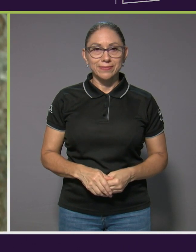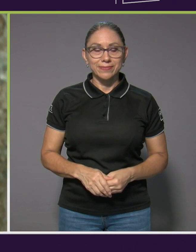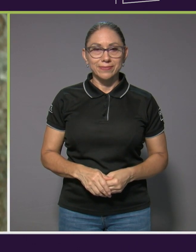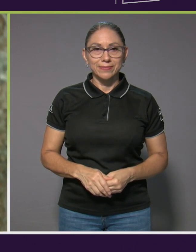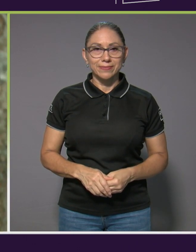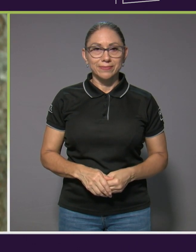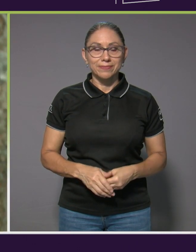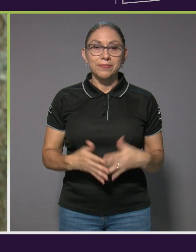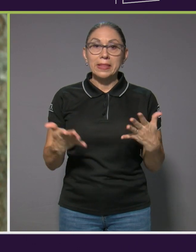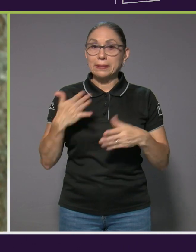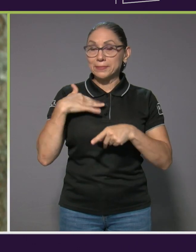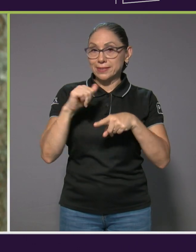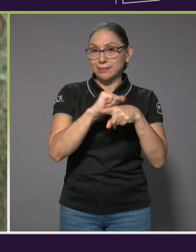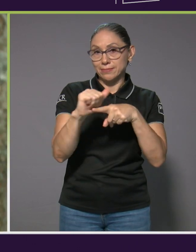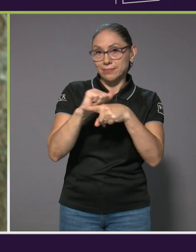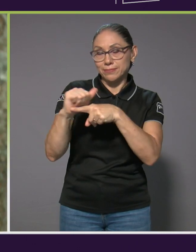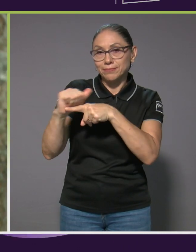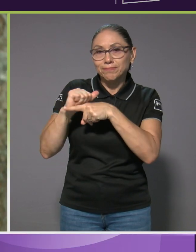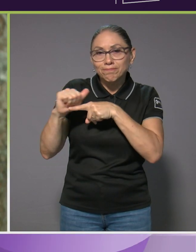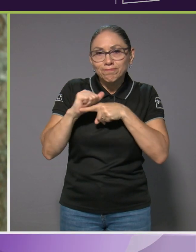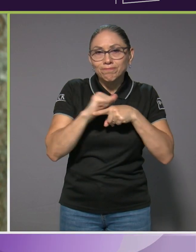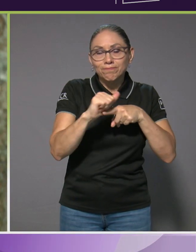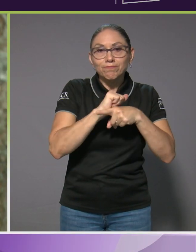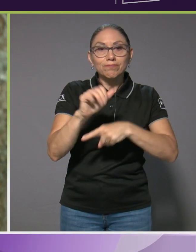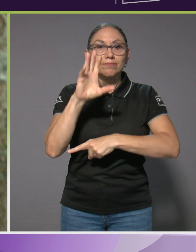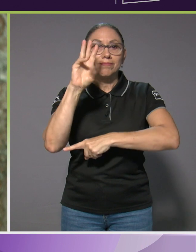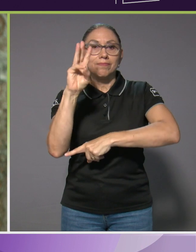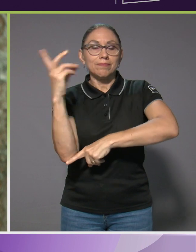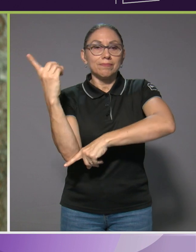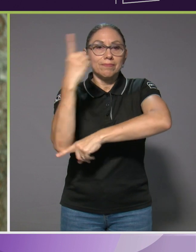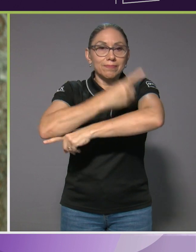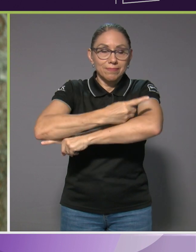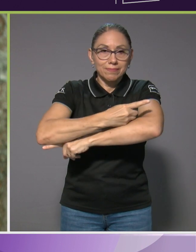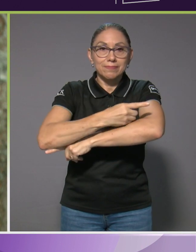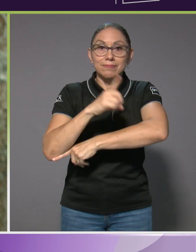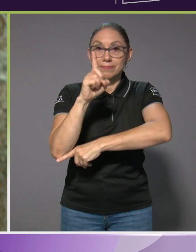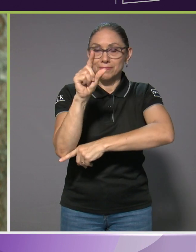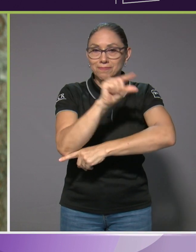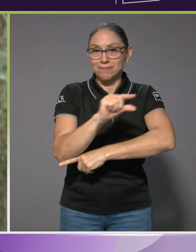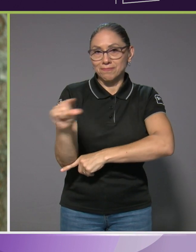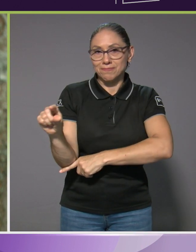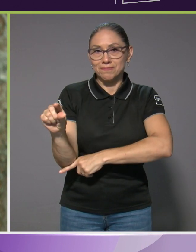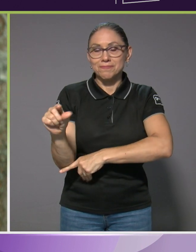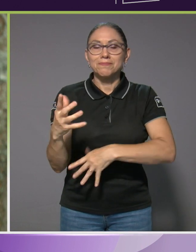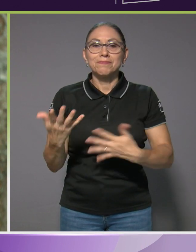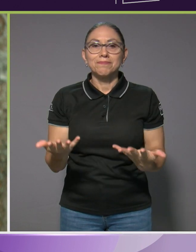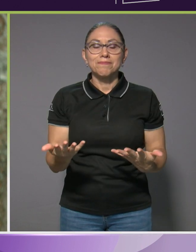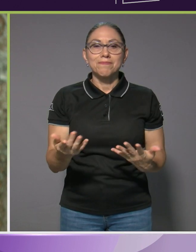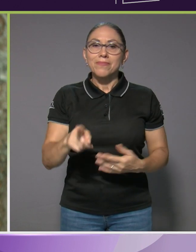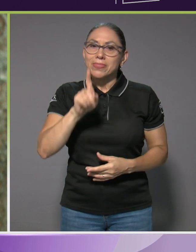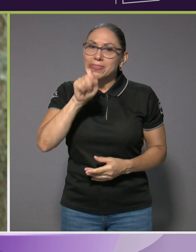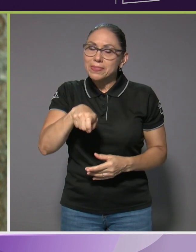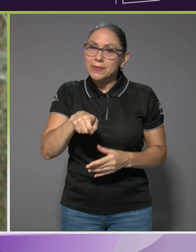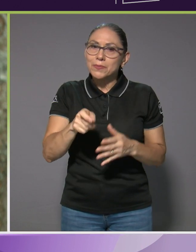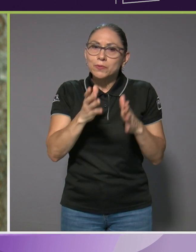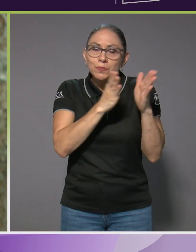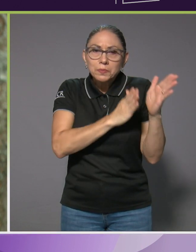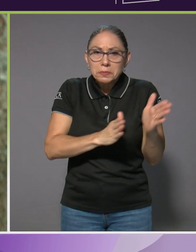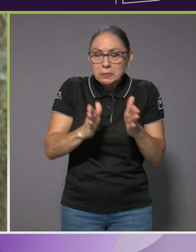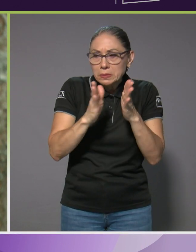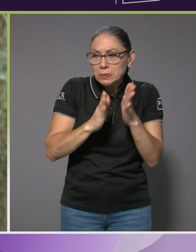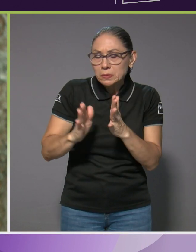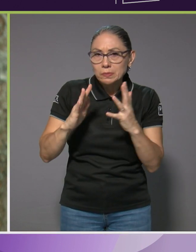Mis entrenamientos son 6 días a la semana, tengo que acomodarme mucho